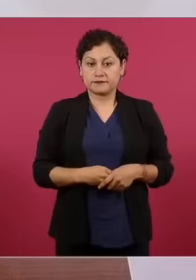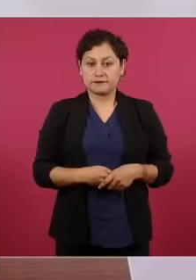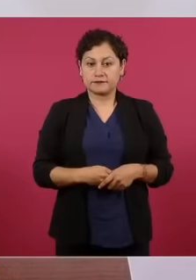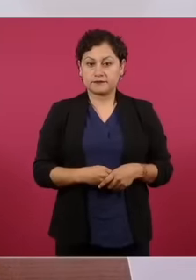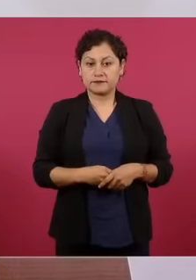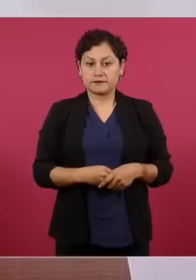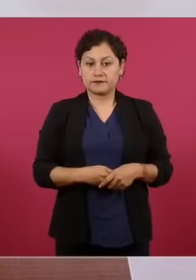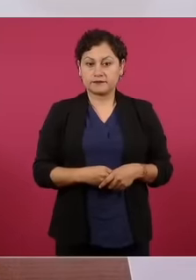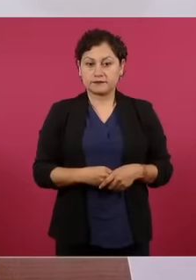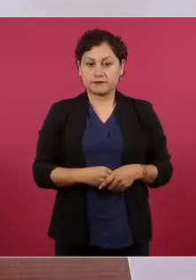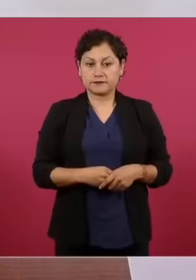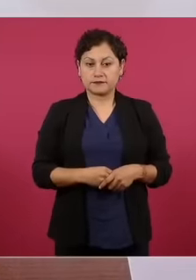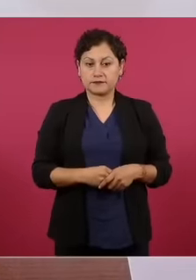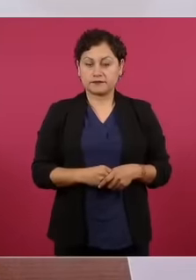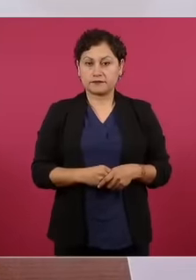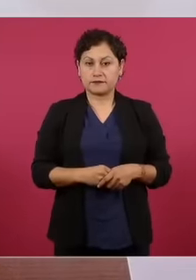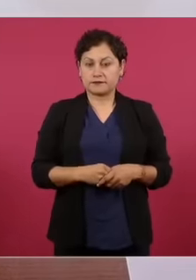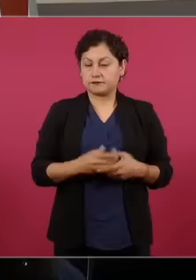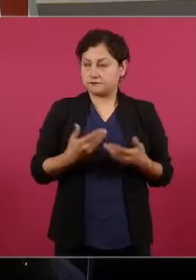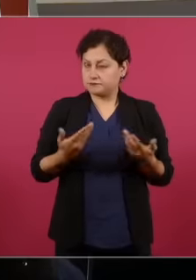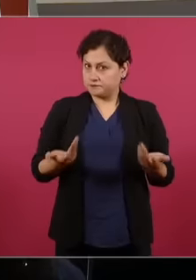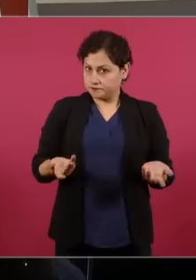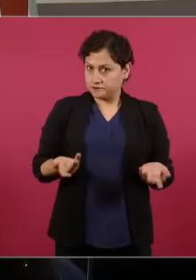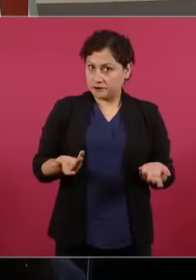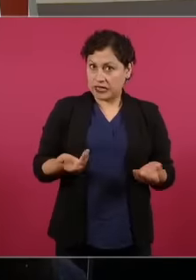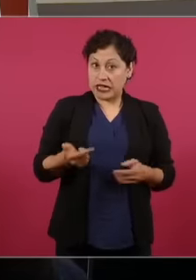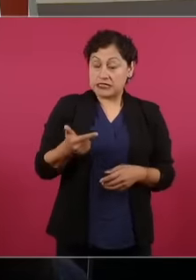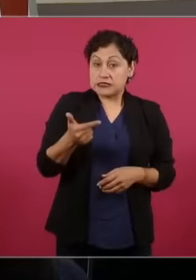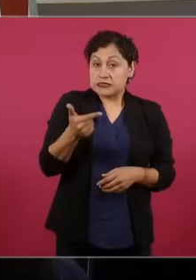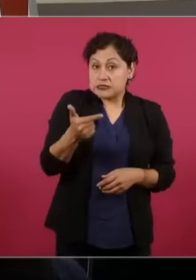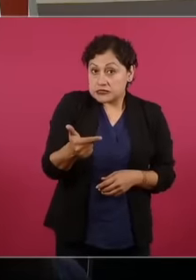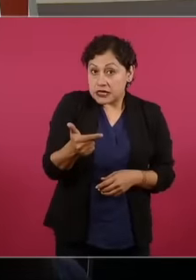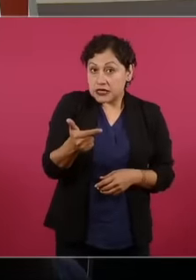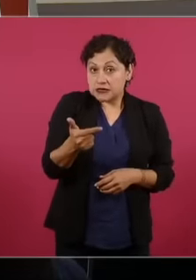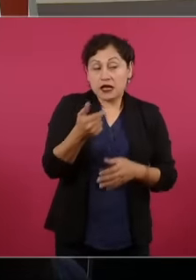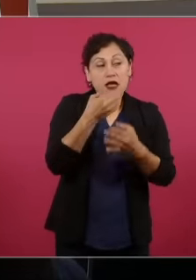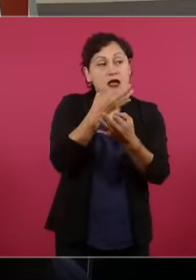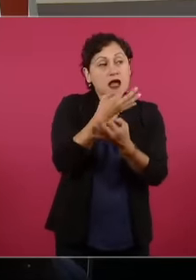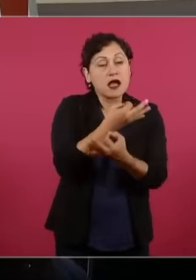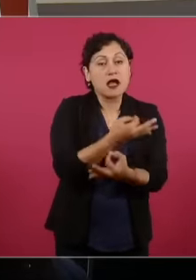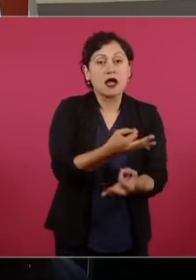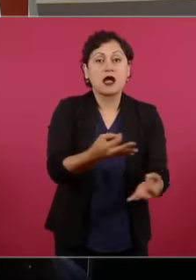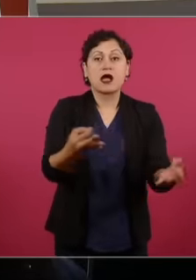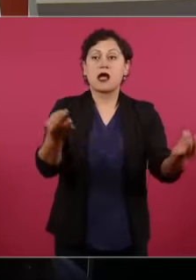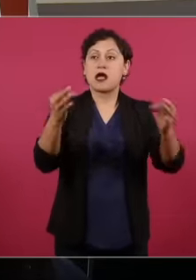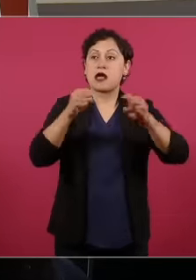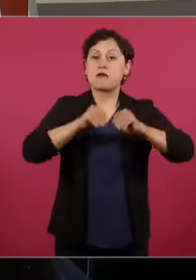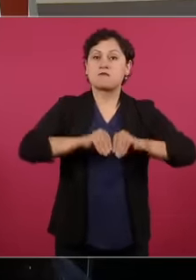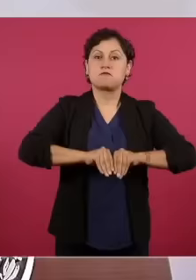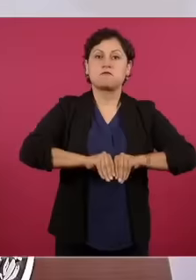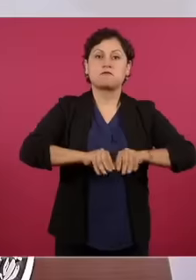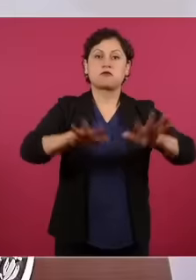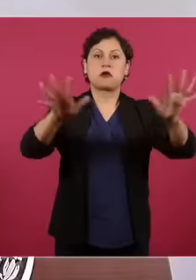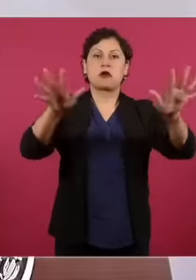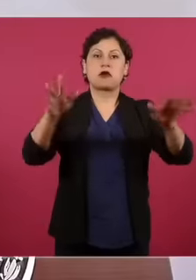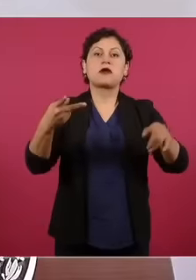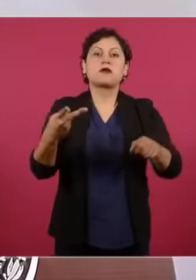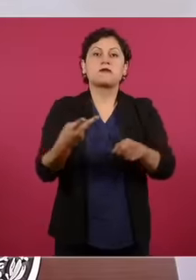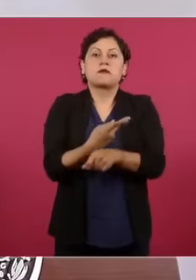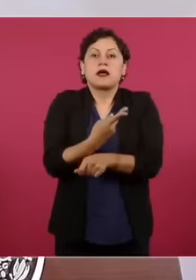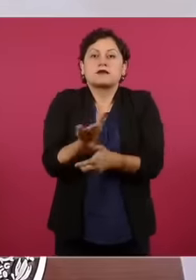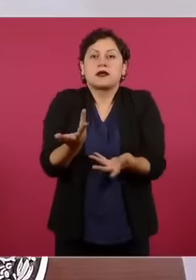Entonces a las 7 dan a conocer esto, pues la fiesta